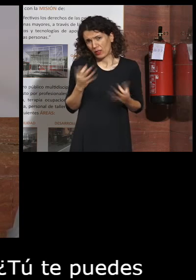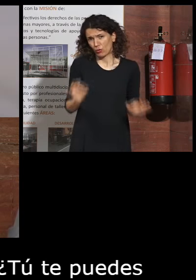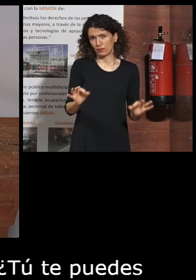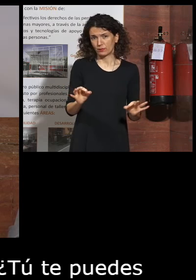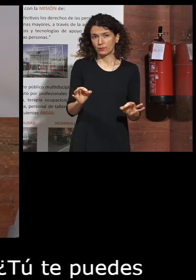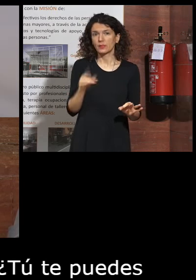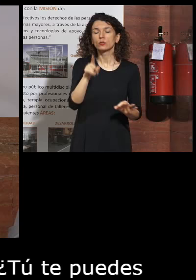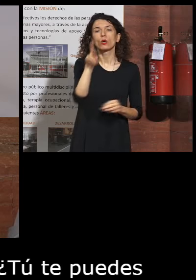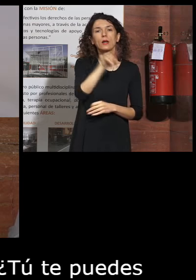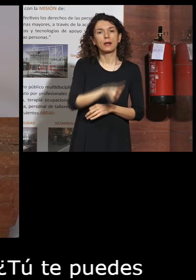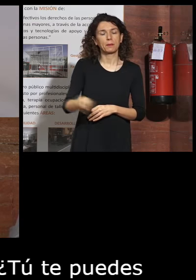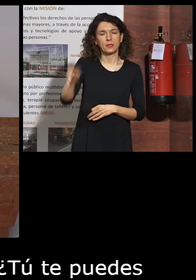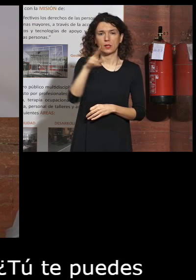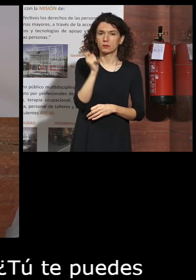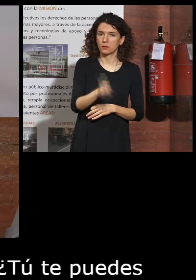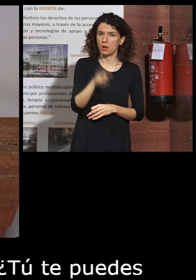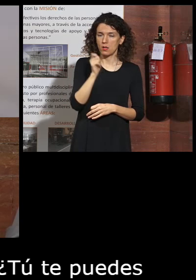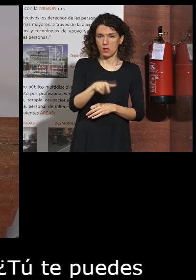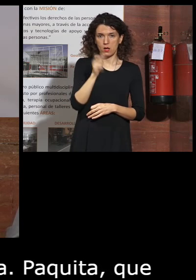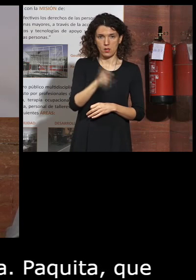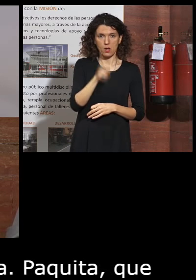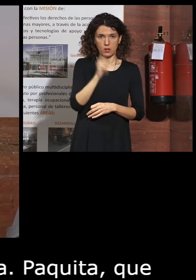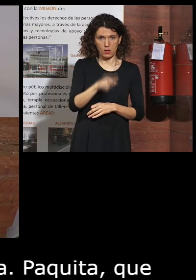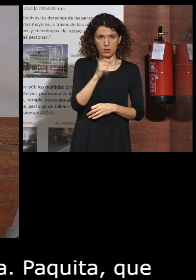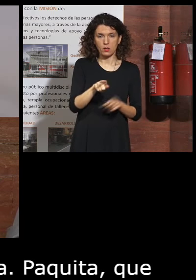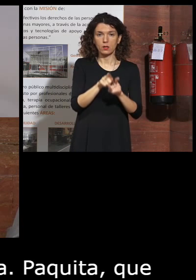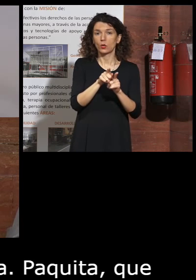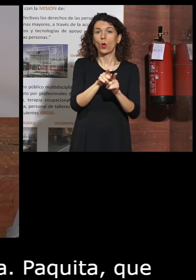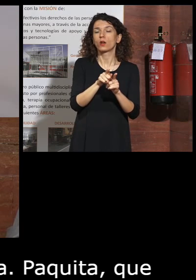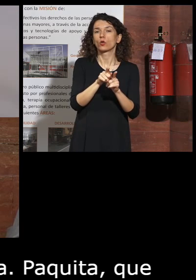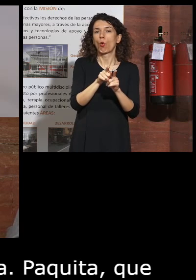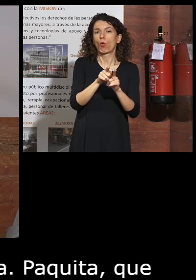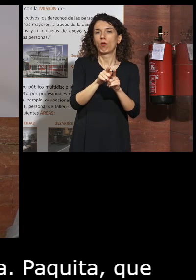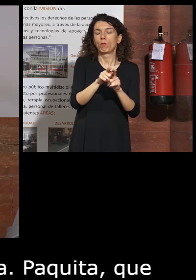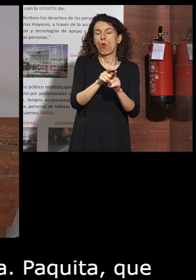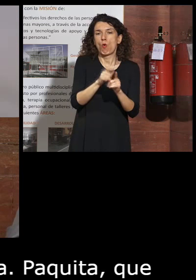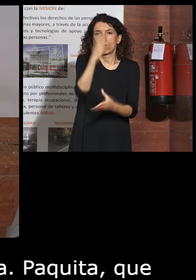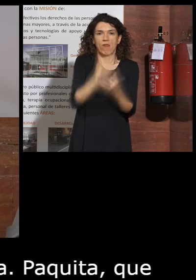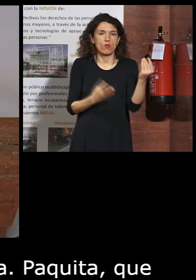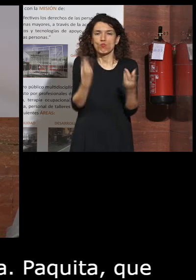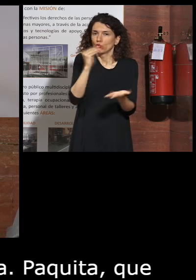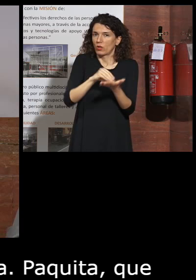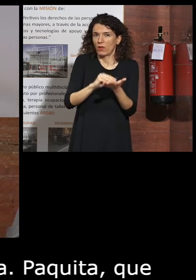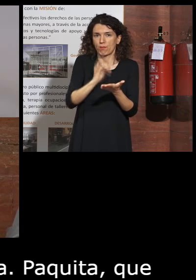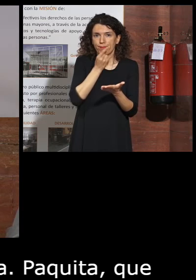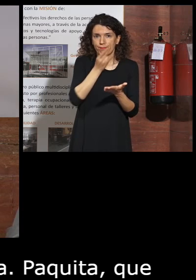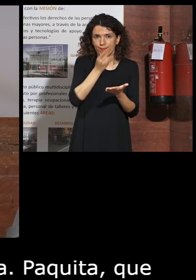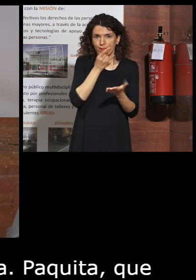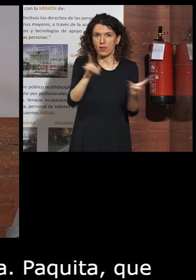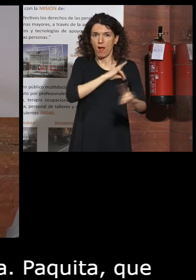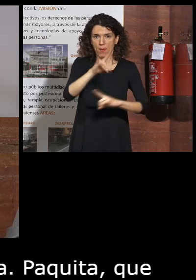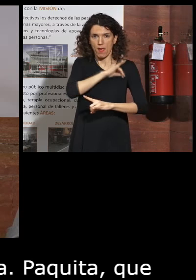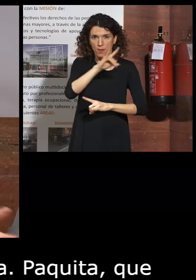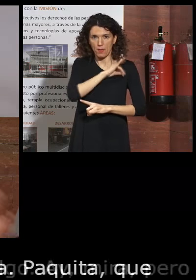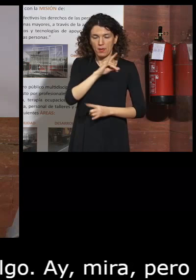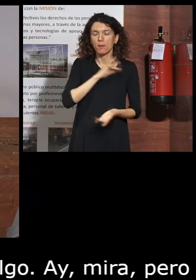esto se repetía con mucha frecuencia tan frecuencia que era la columna que más se disparaba de por error y yo pensé y